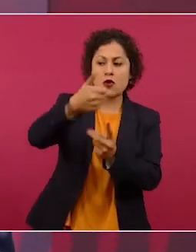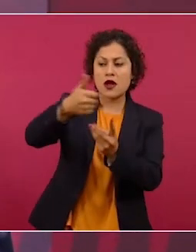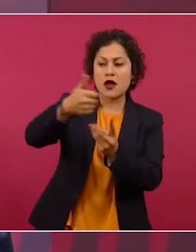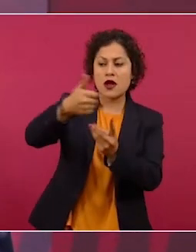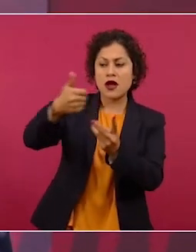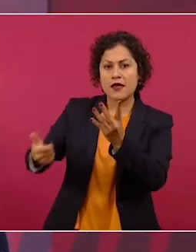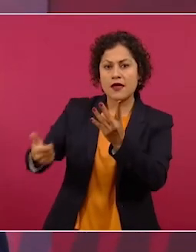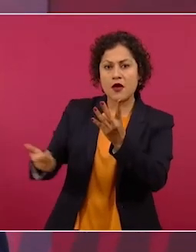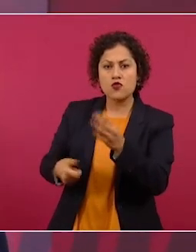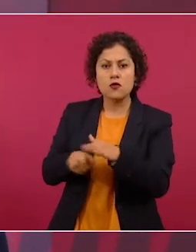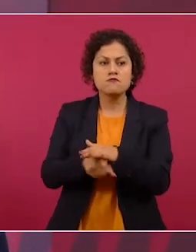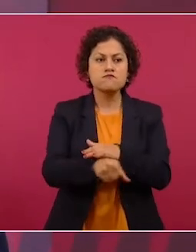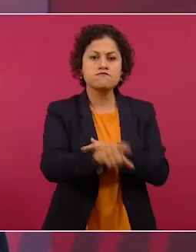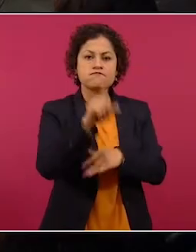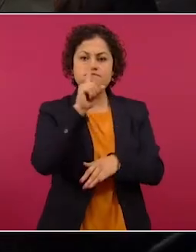votos.